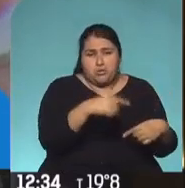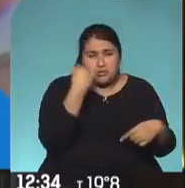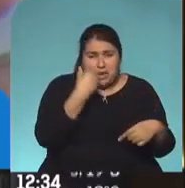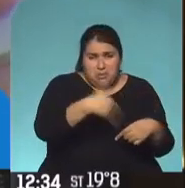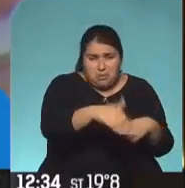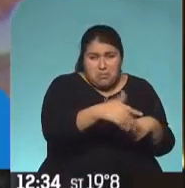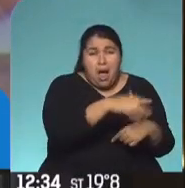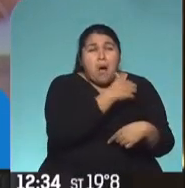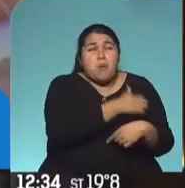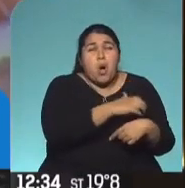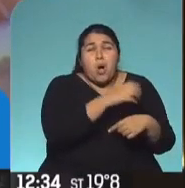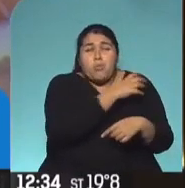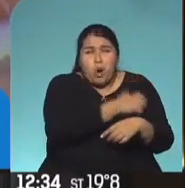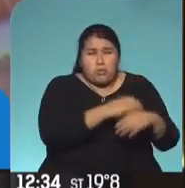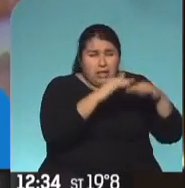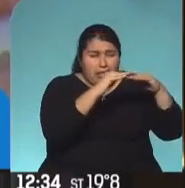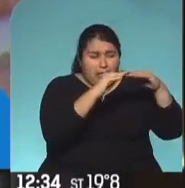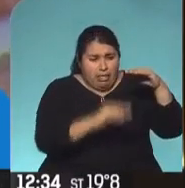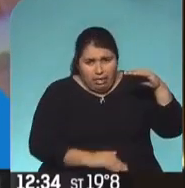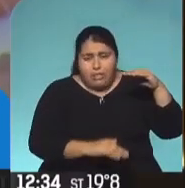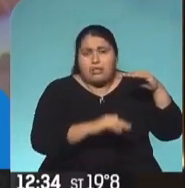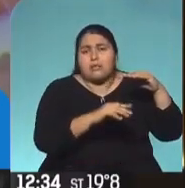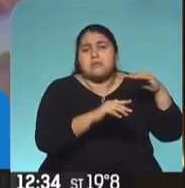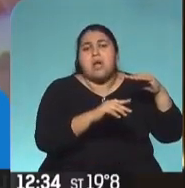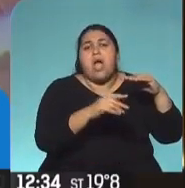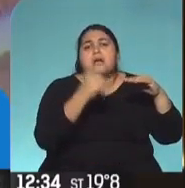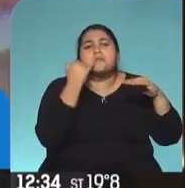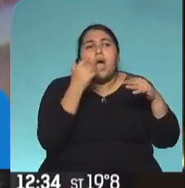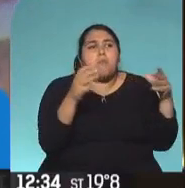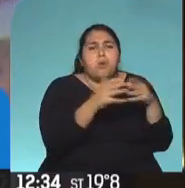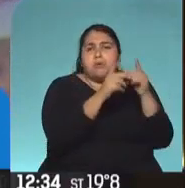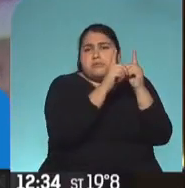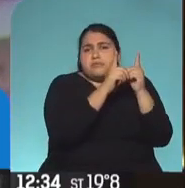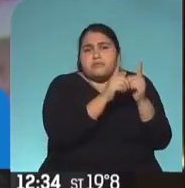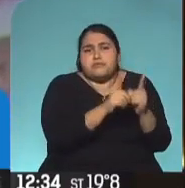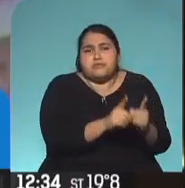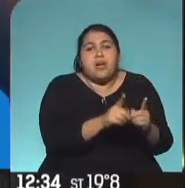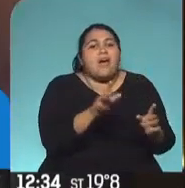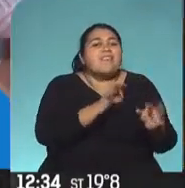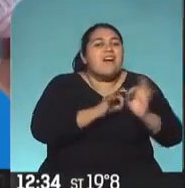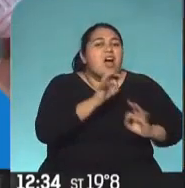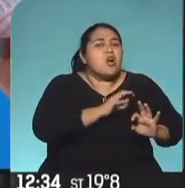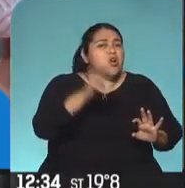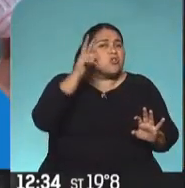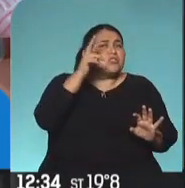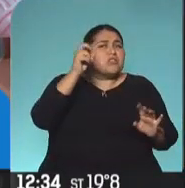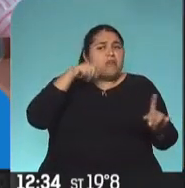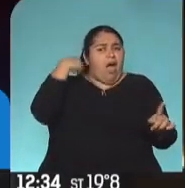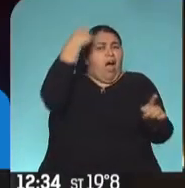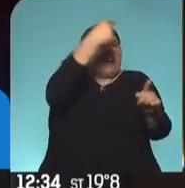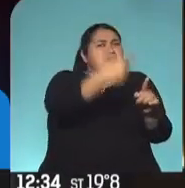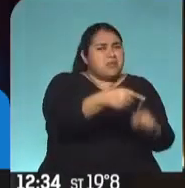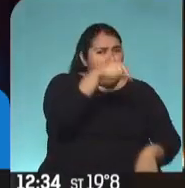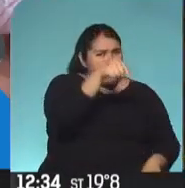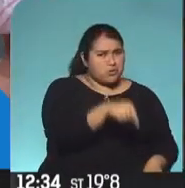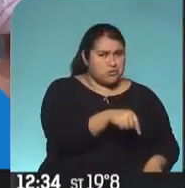línea de pobreza, pero ahí al toque, y un tercio de pobres que son los mismos pobres de la década del 80. Y eso cada vez se...